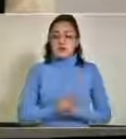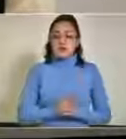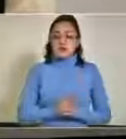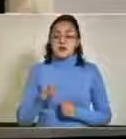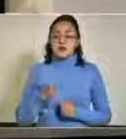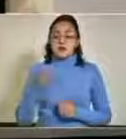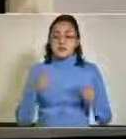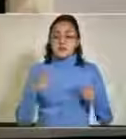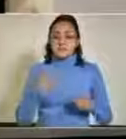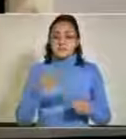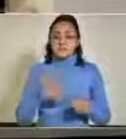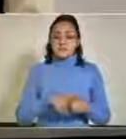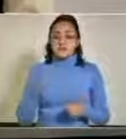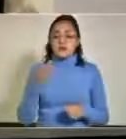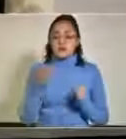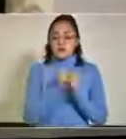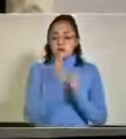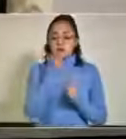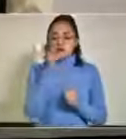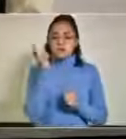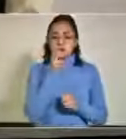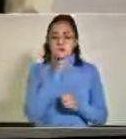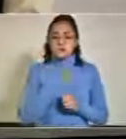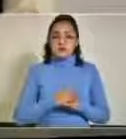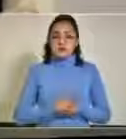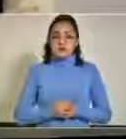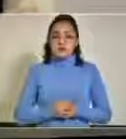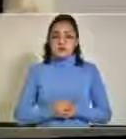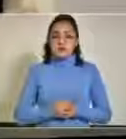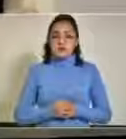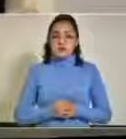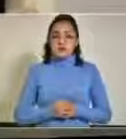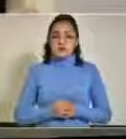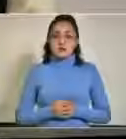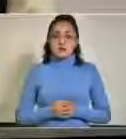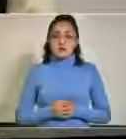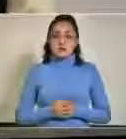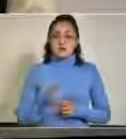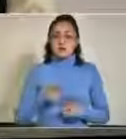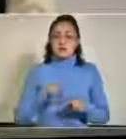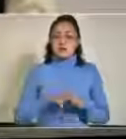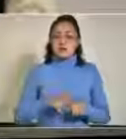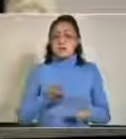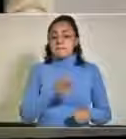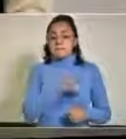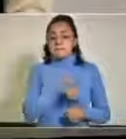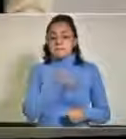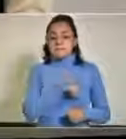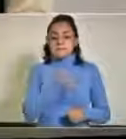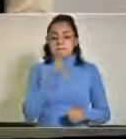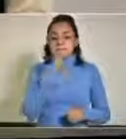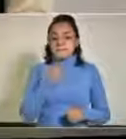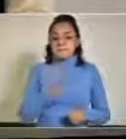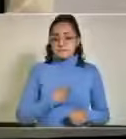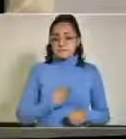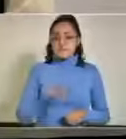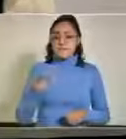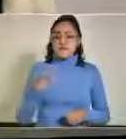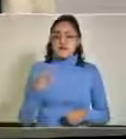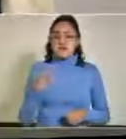19 pacientes y 4 que requieren ventilación mecánica. Los hospitales privados nos reportan